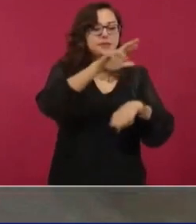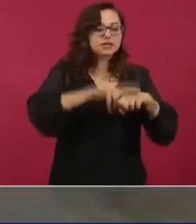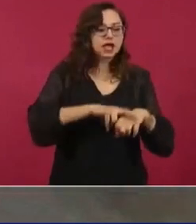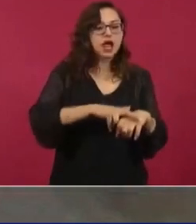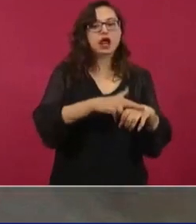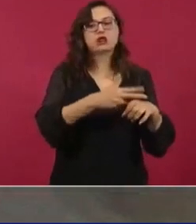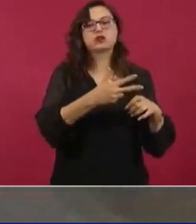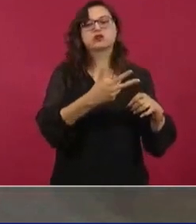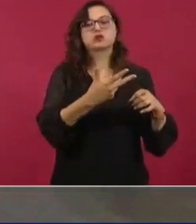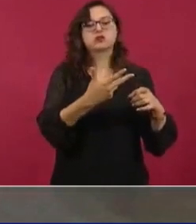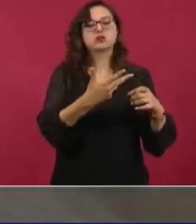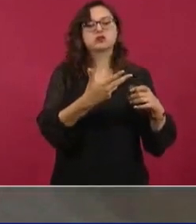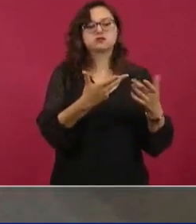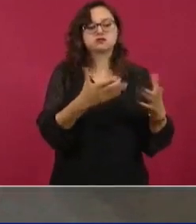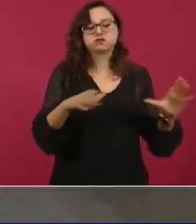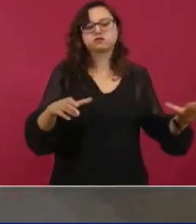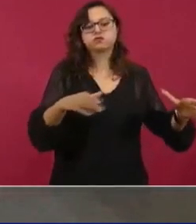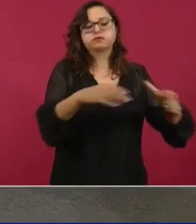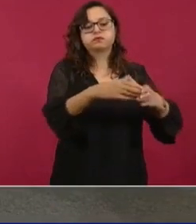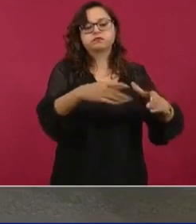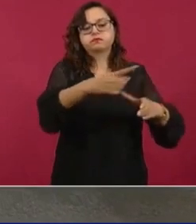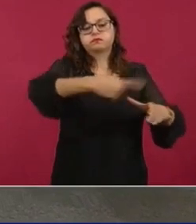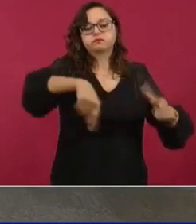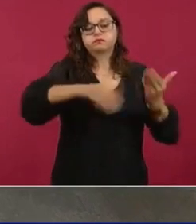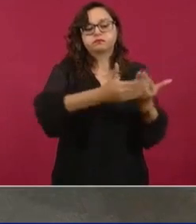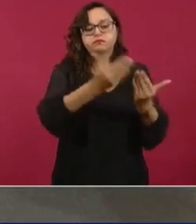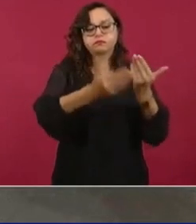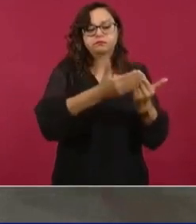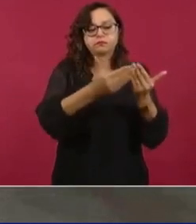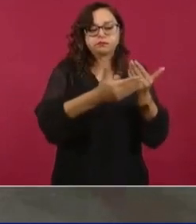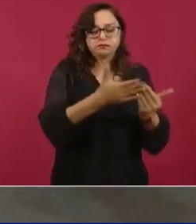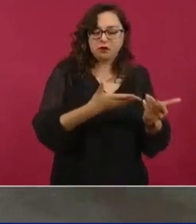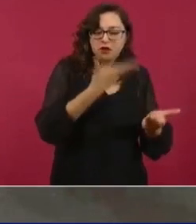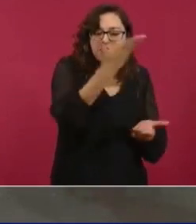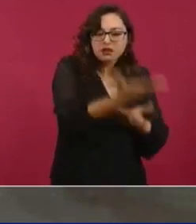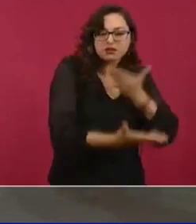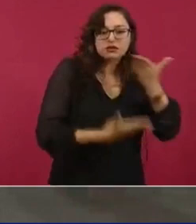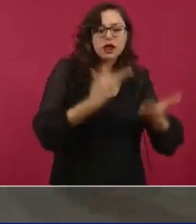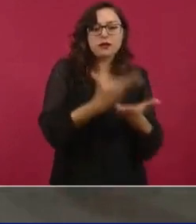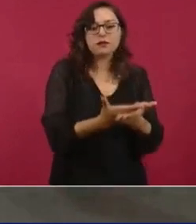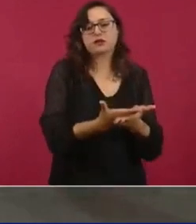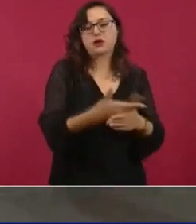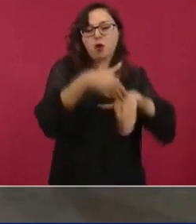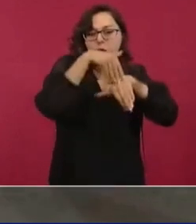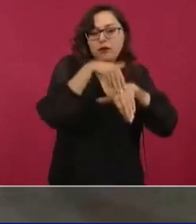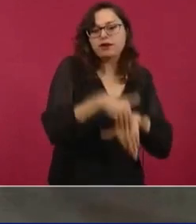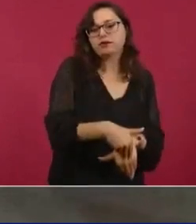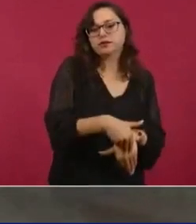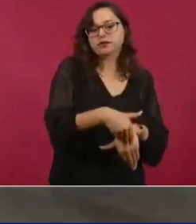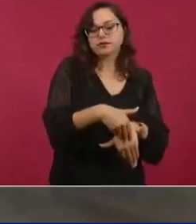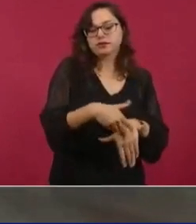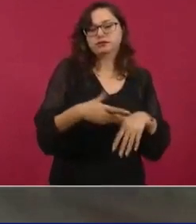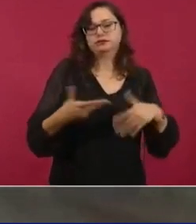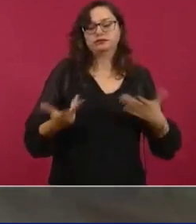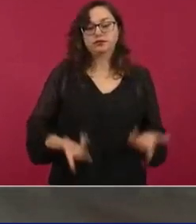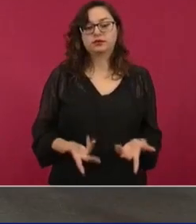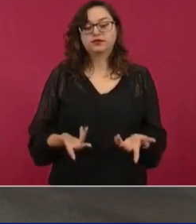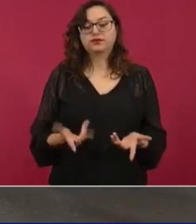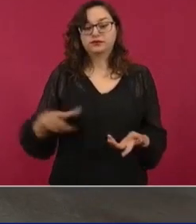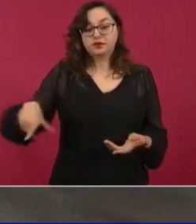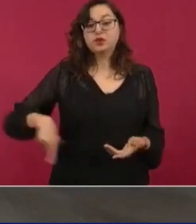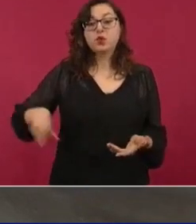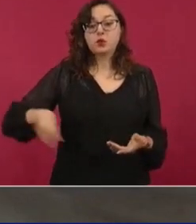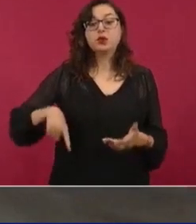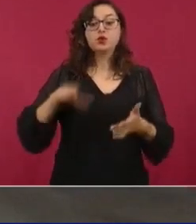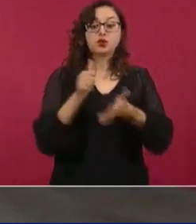una minoría rapaz, el gobierno era un facilitador